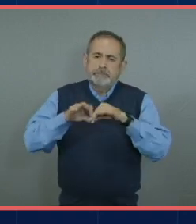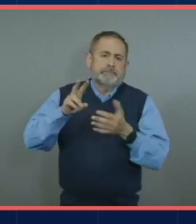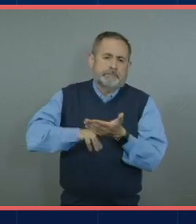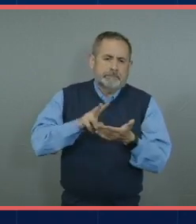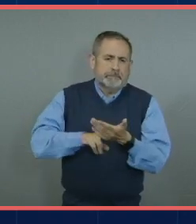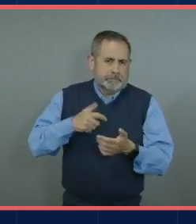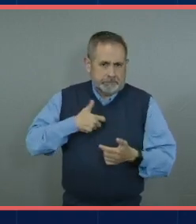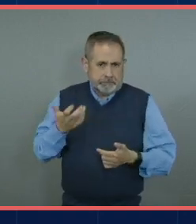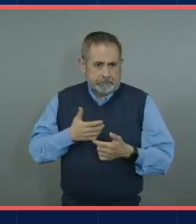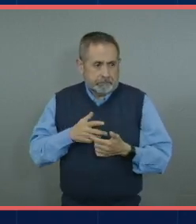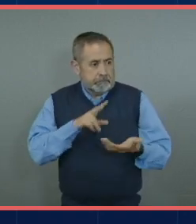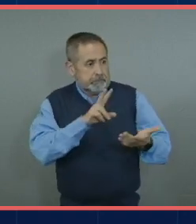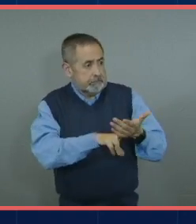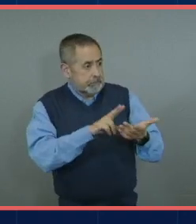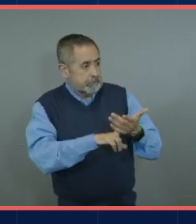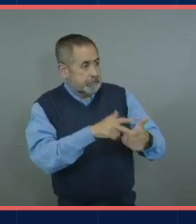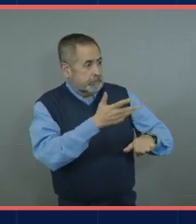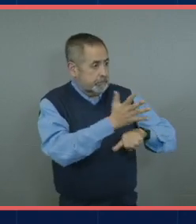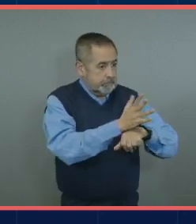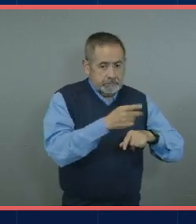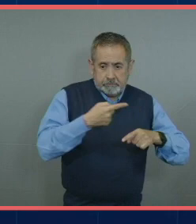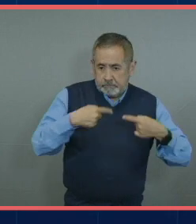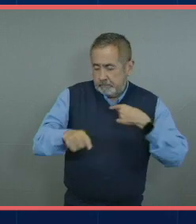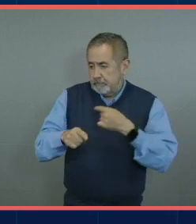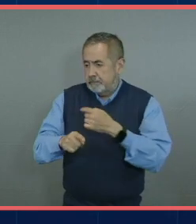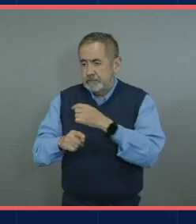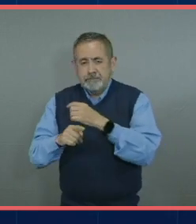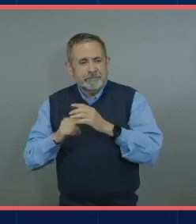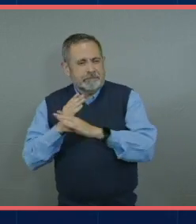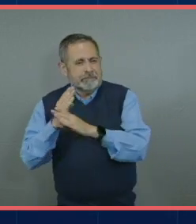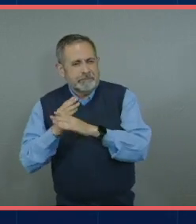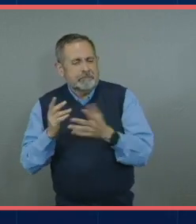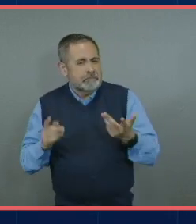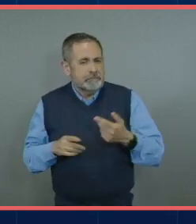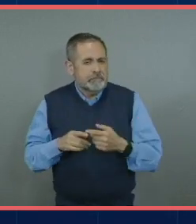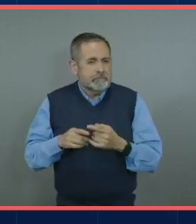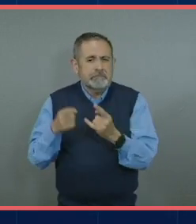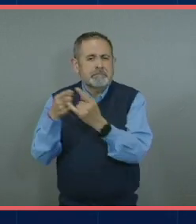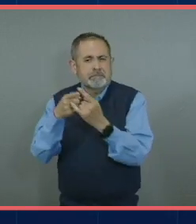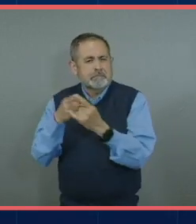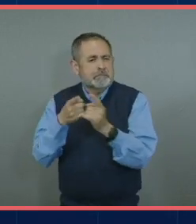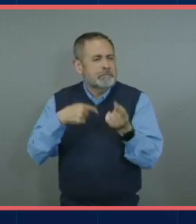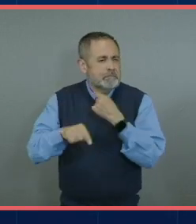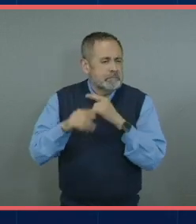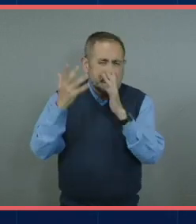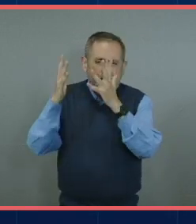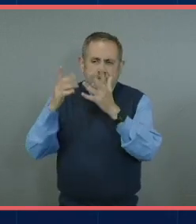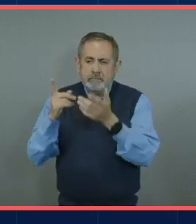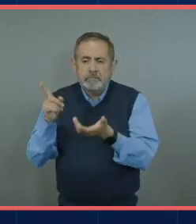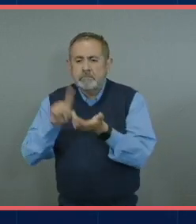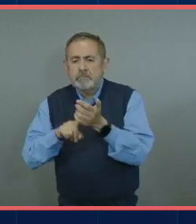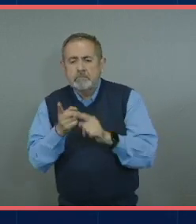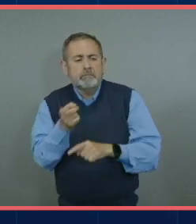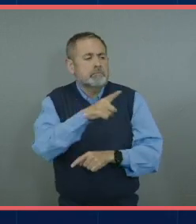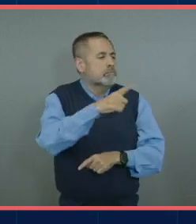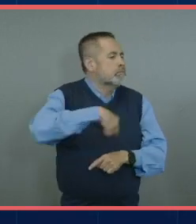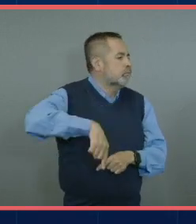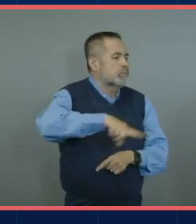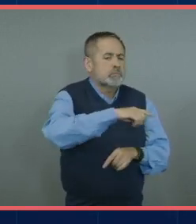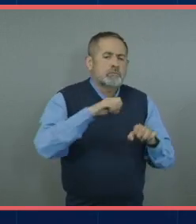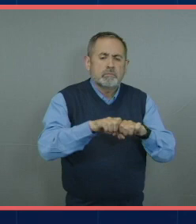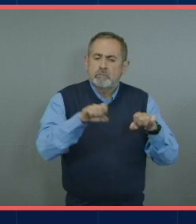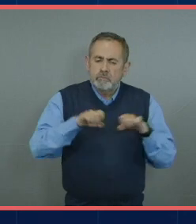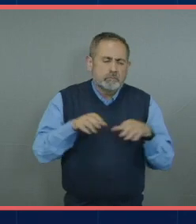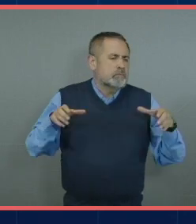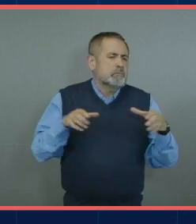tan importante es el portero como el defensa, como el medio, como el delantero. Tal vez el delantero es el que mete el gol y se lleva los aplausos, pero todos somos importantes en este